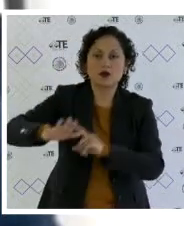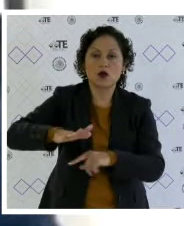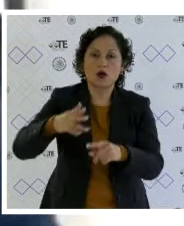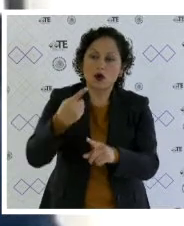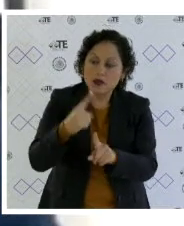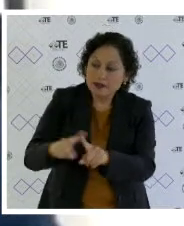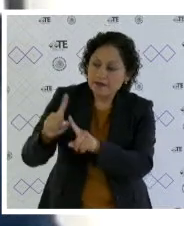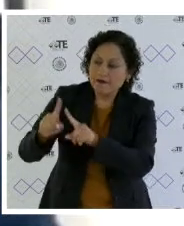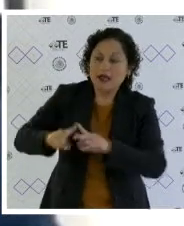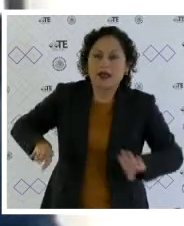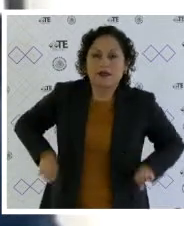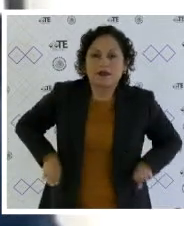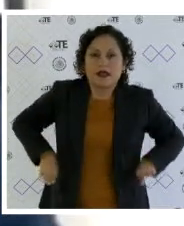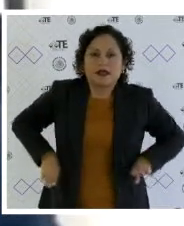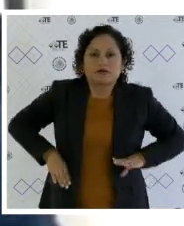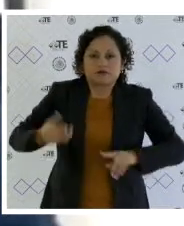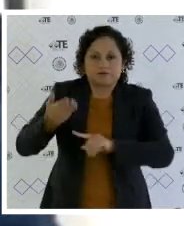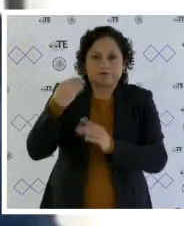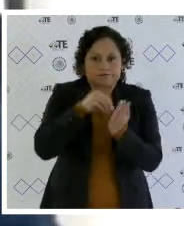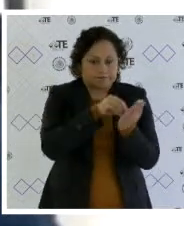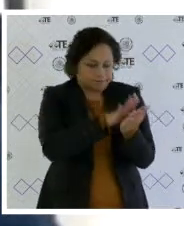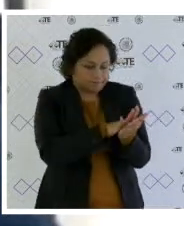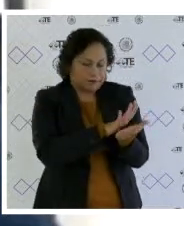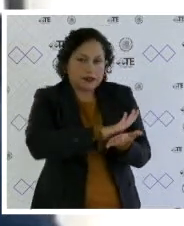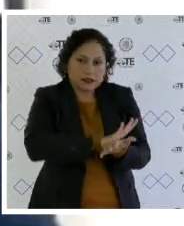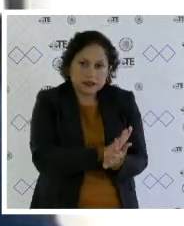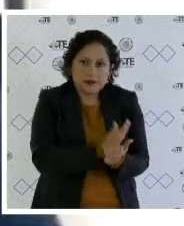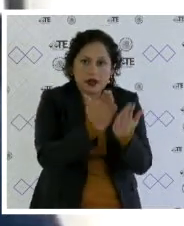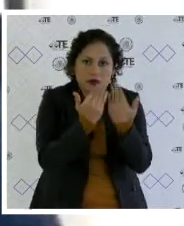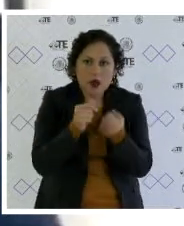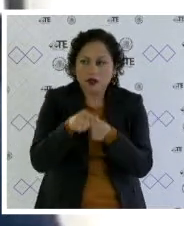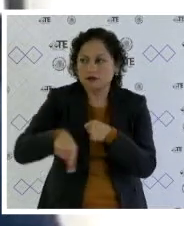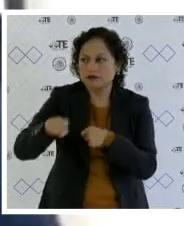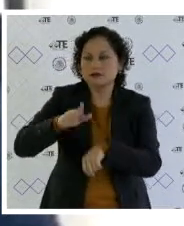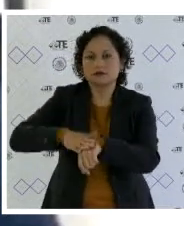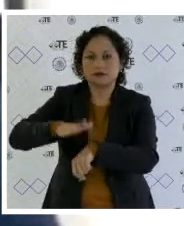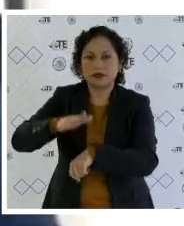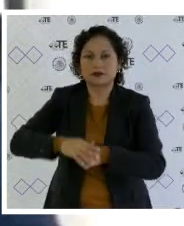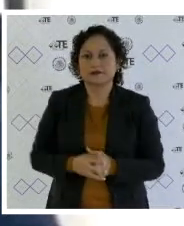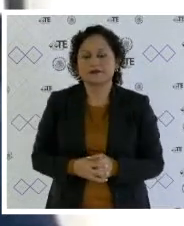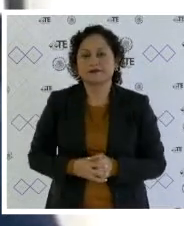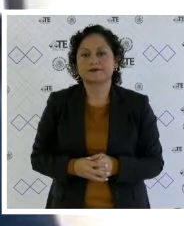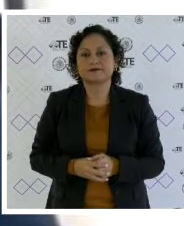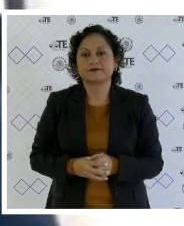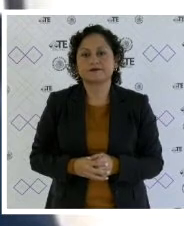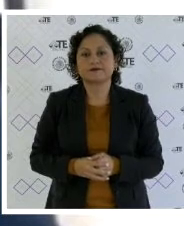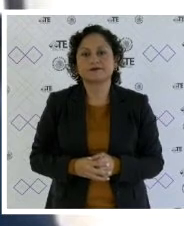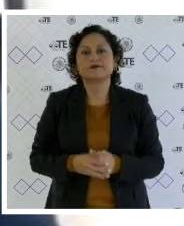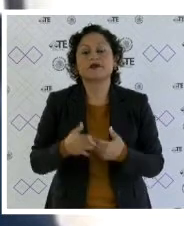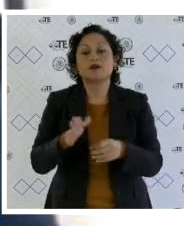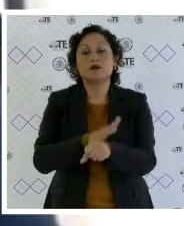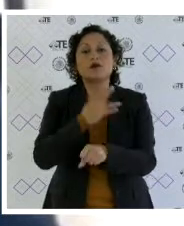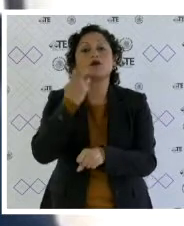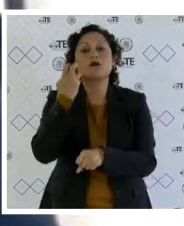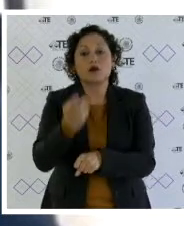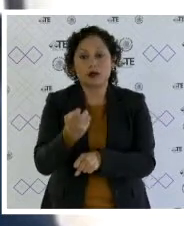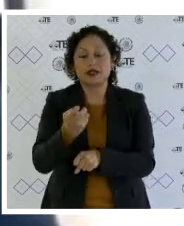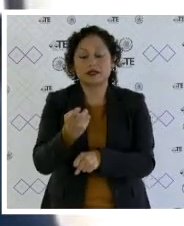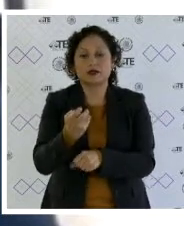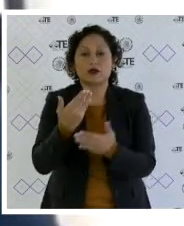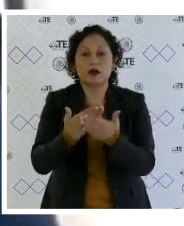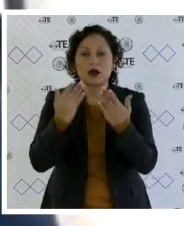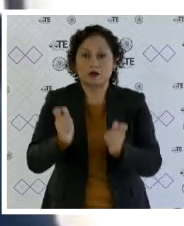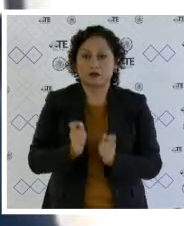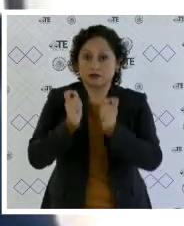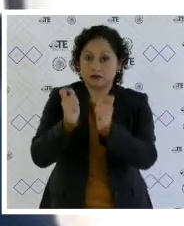de discriminación previstas en la convocatoria. En consecuencia, lo procedente es modificar la constancia de asignación de